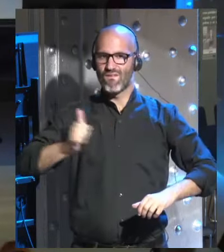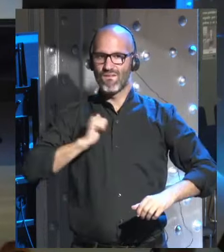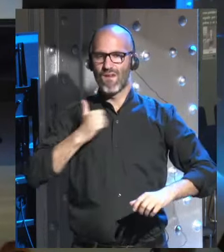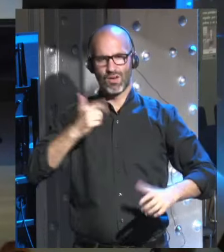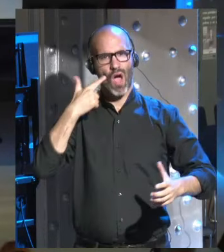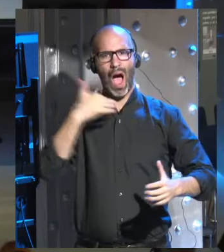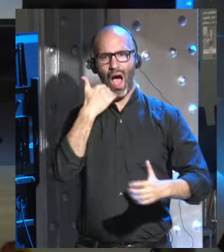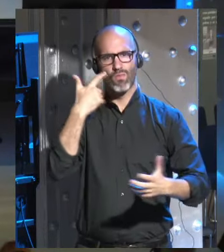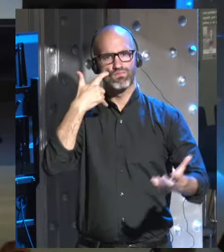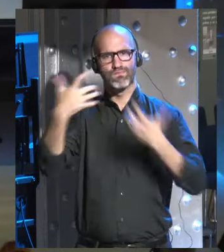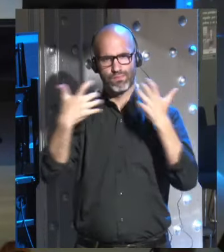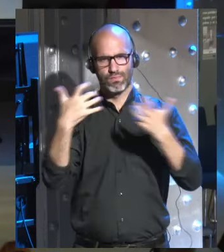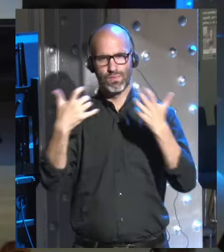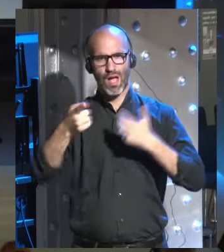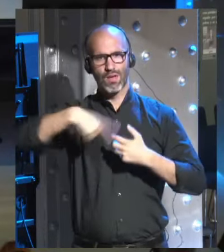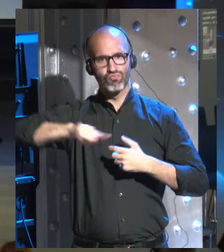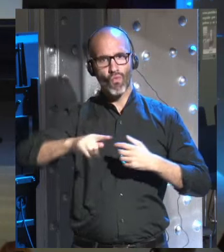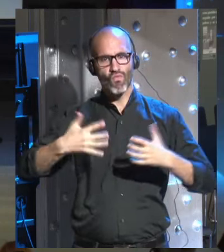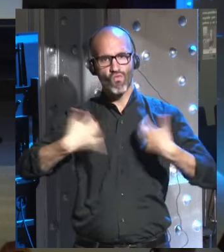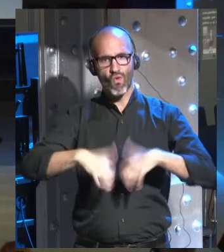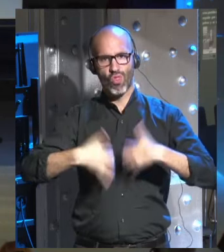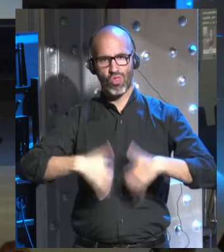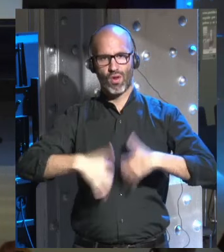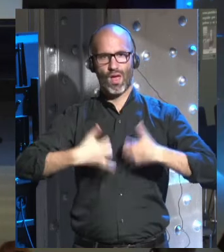llamativa y es que funcionan